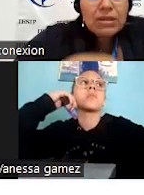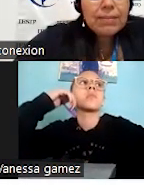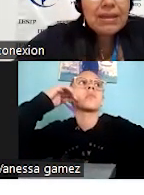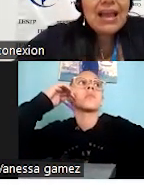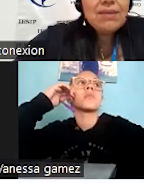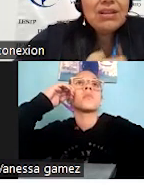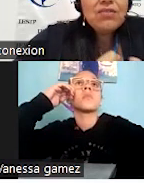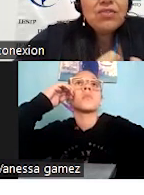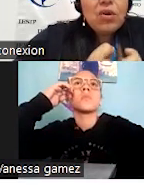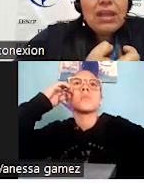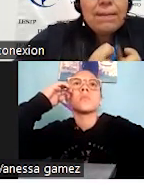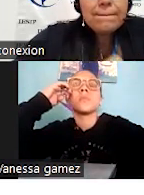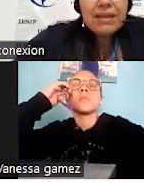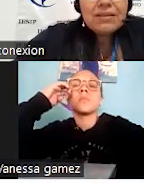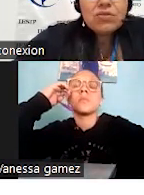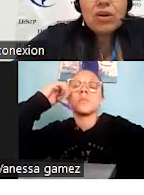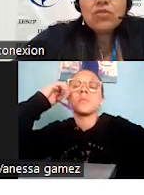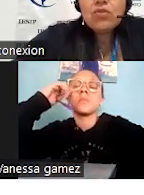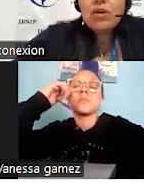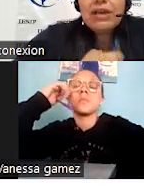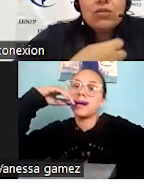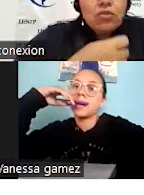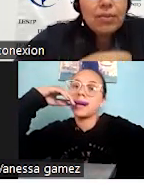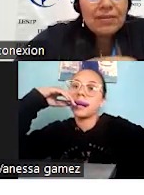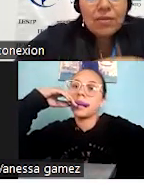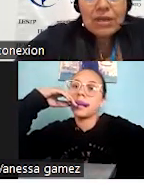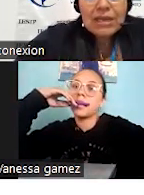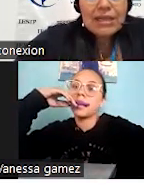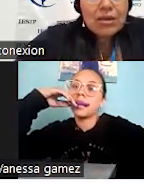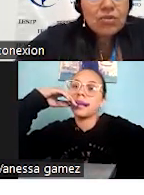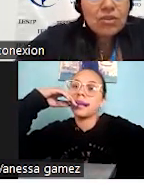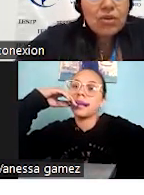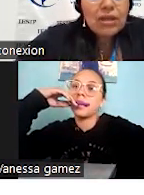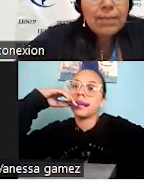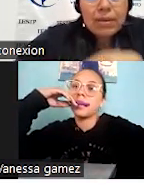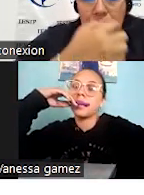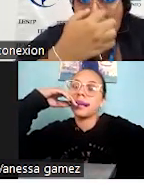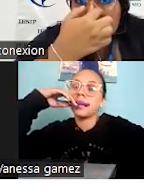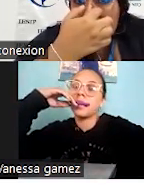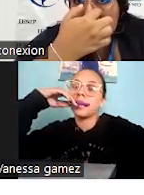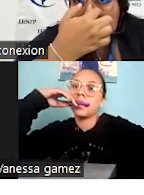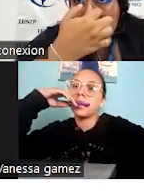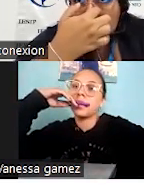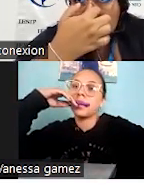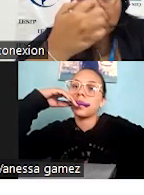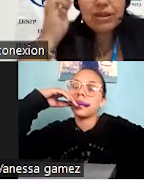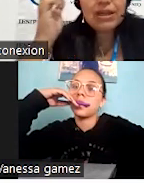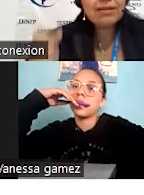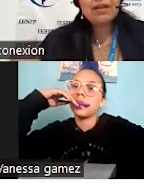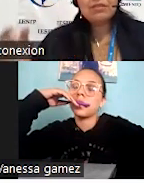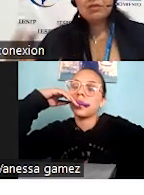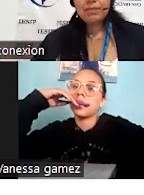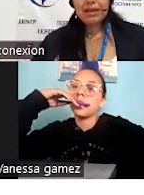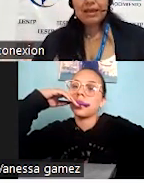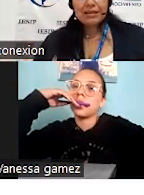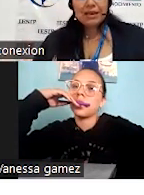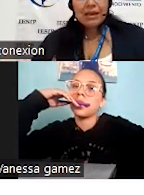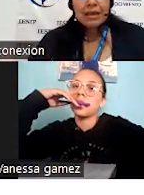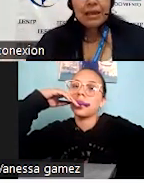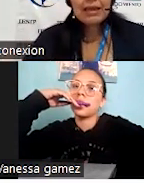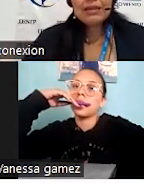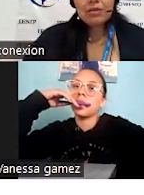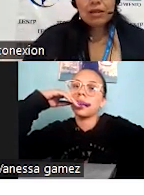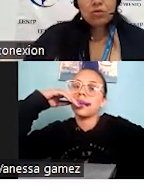Pero también hay beneficios implícitos que son los que no se mencionan en las negociaciones, pero sí requieren de la evaluación final. Y eso también